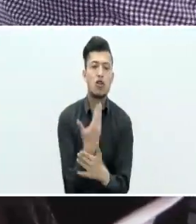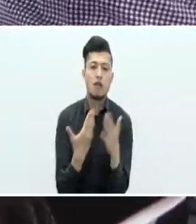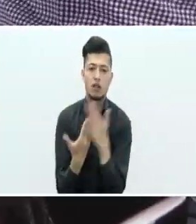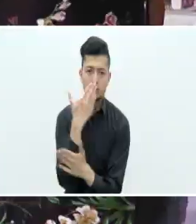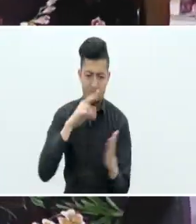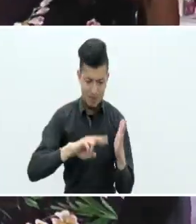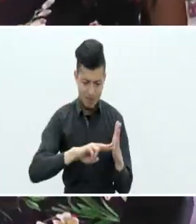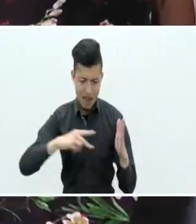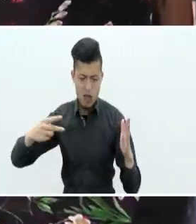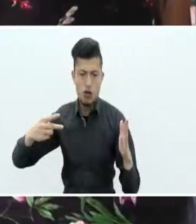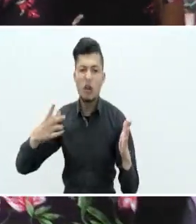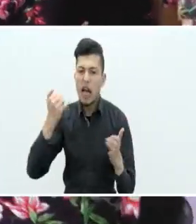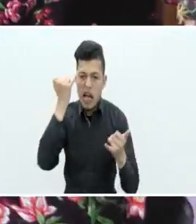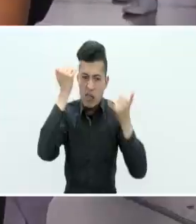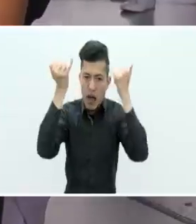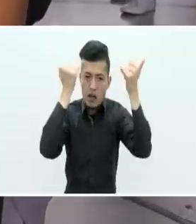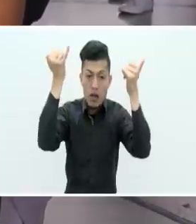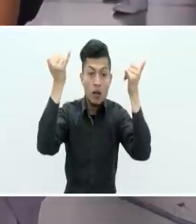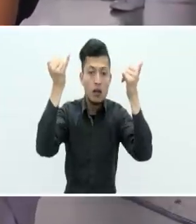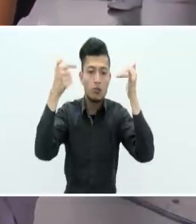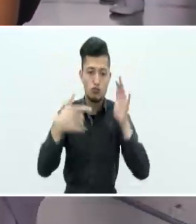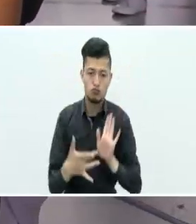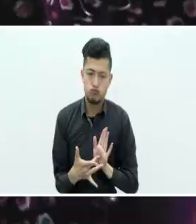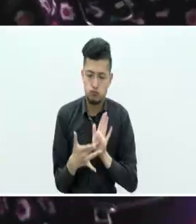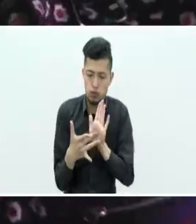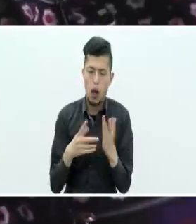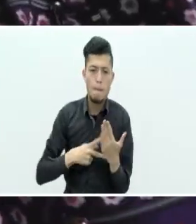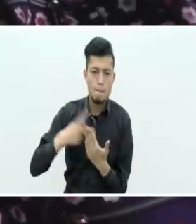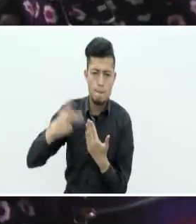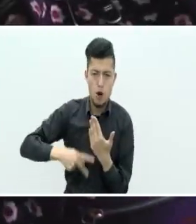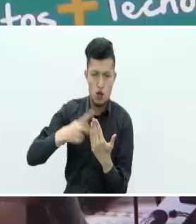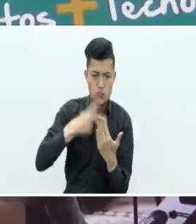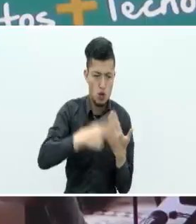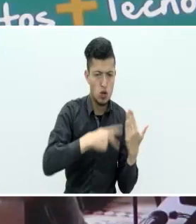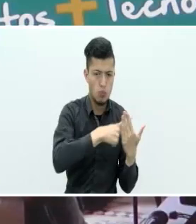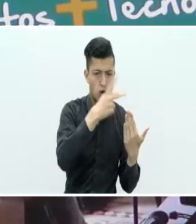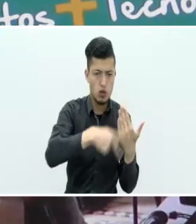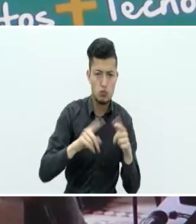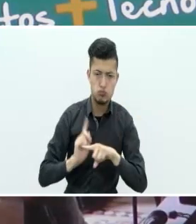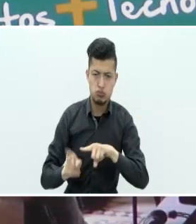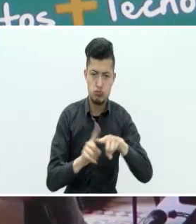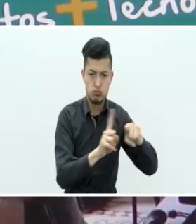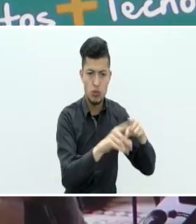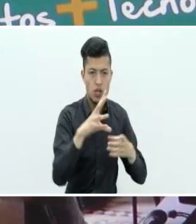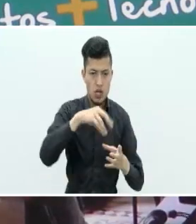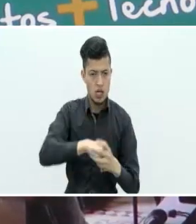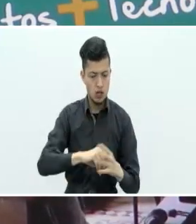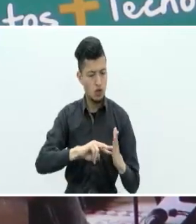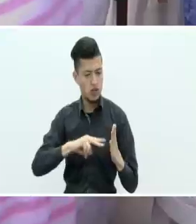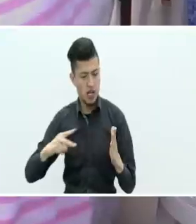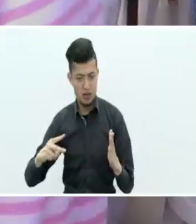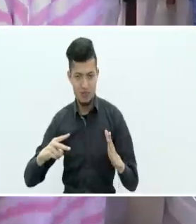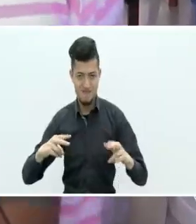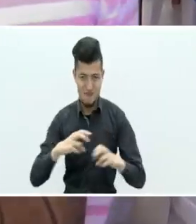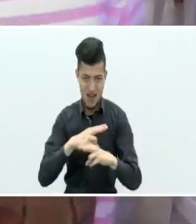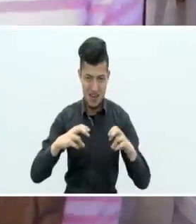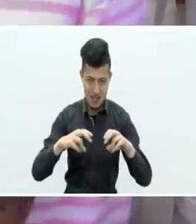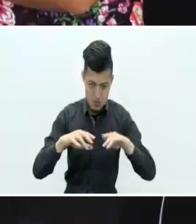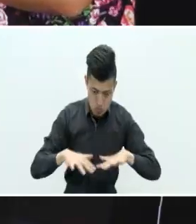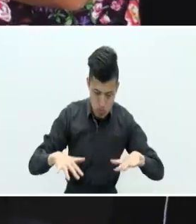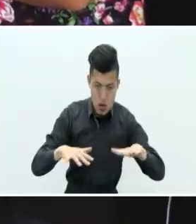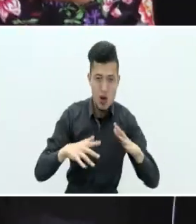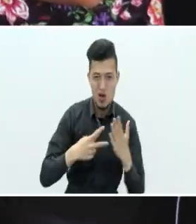donde por medio de una muestra de proyectos acompañados desde Tecnoparque y el programa Cenova se le